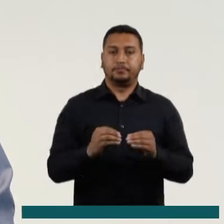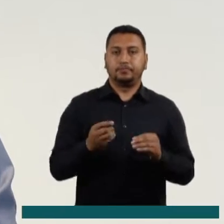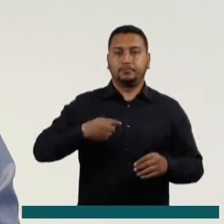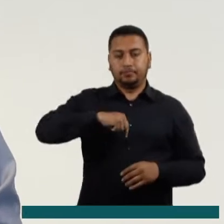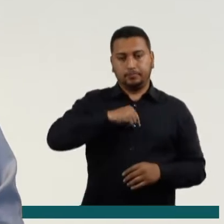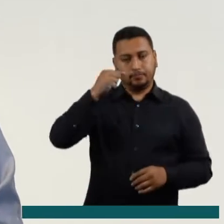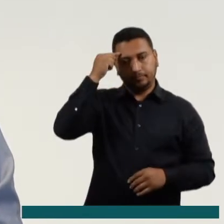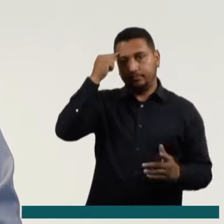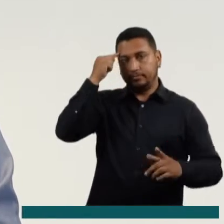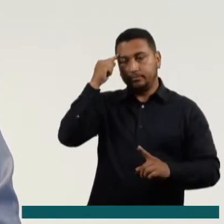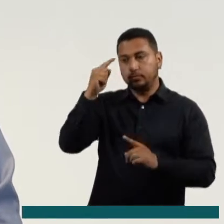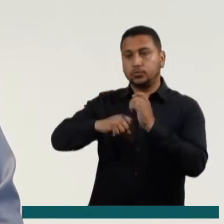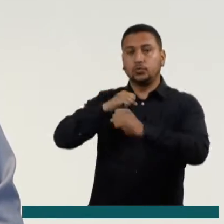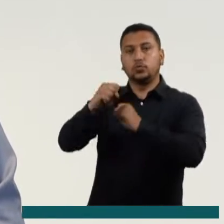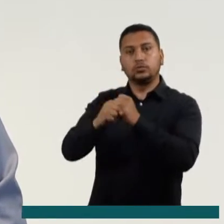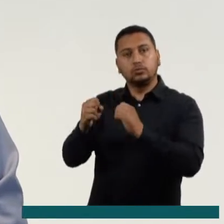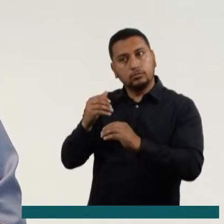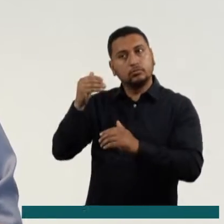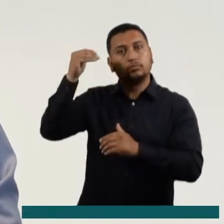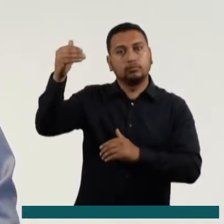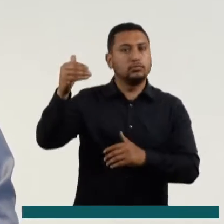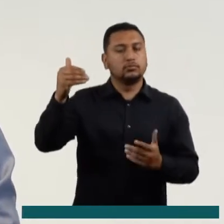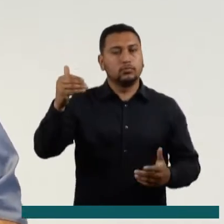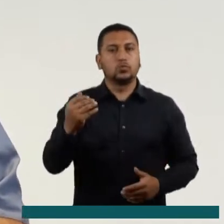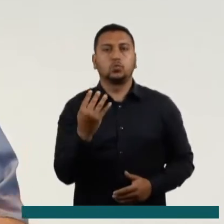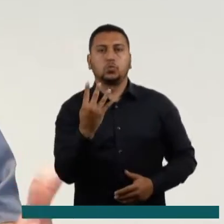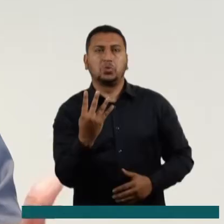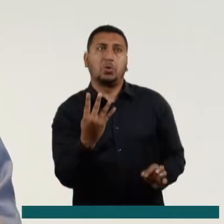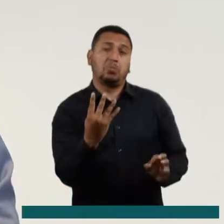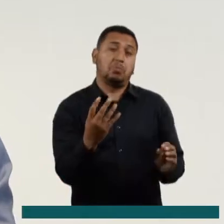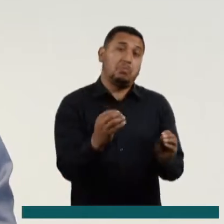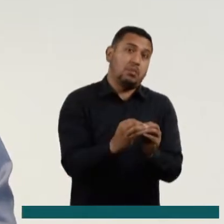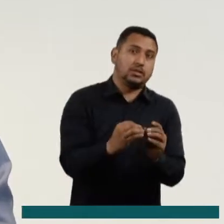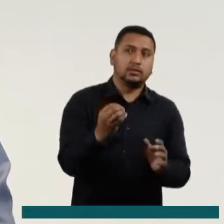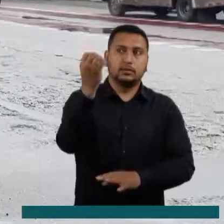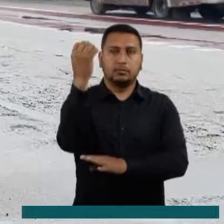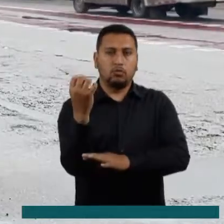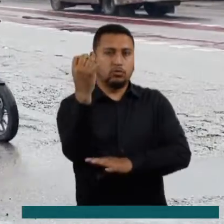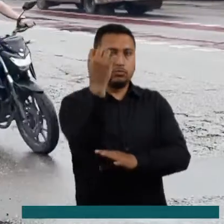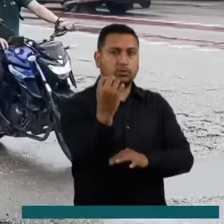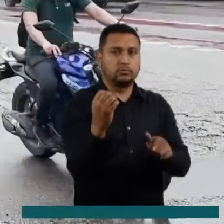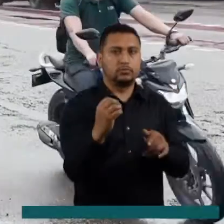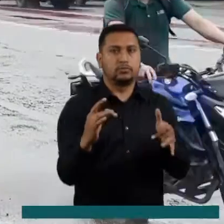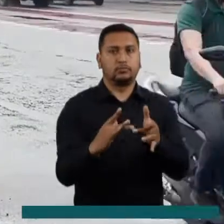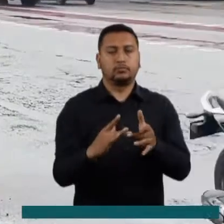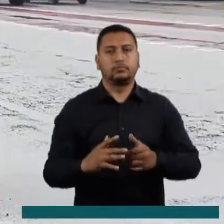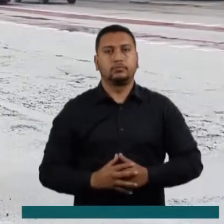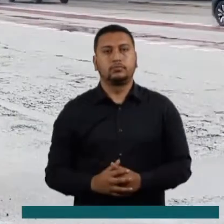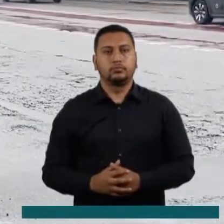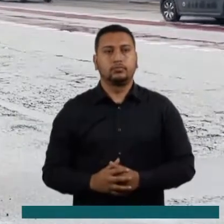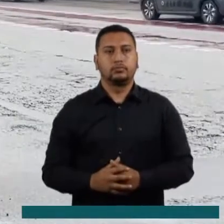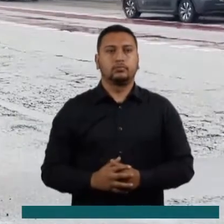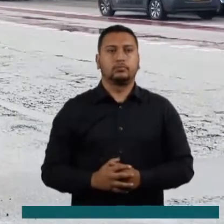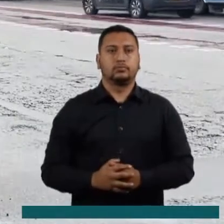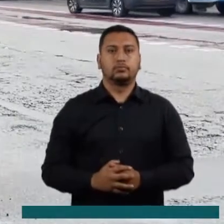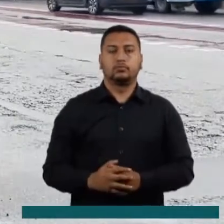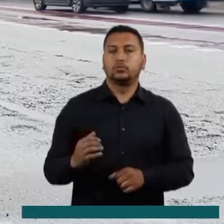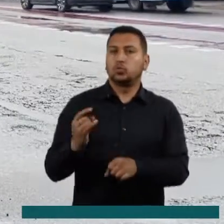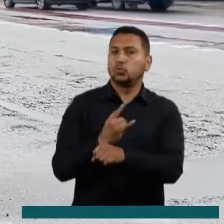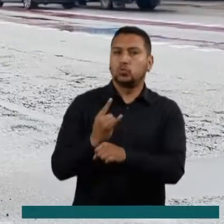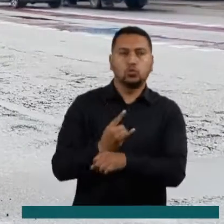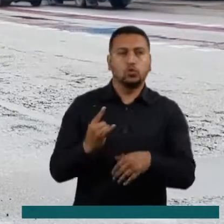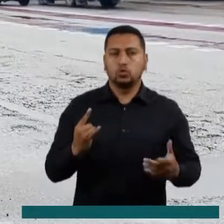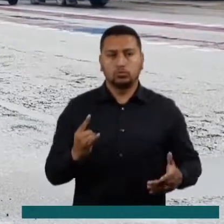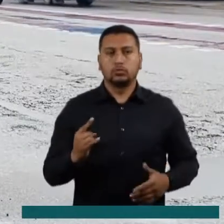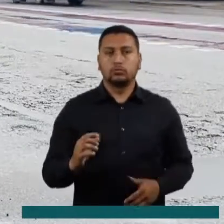Igualmente estamos pensando para el próximo año de instalación de cuatro más semáforos sonoros. El método de uso es sencillo, hay